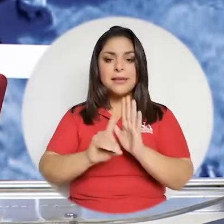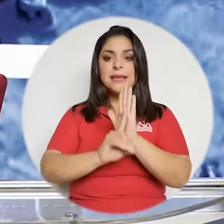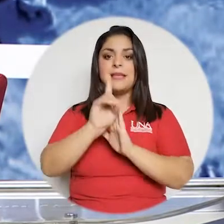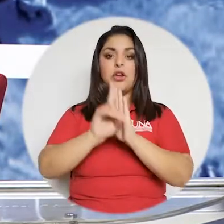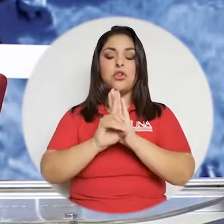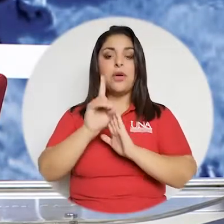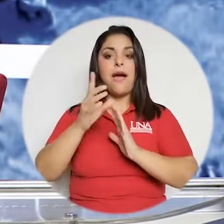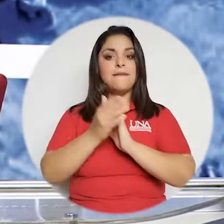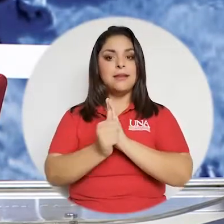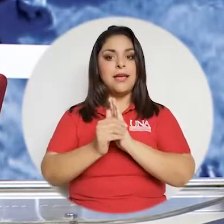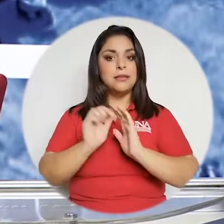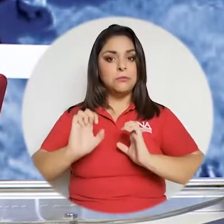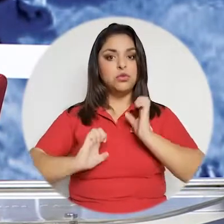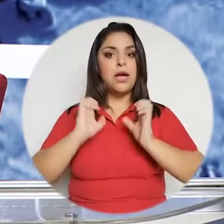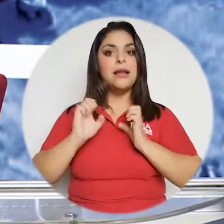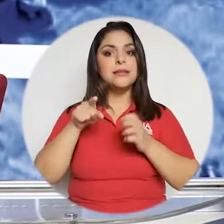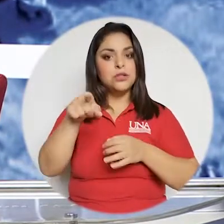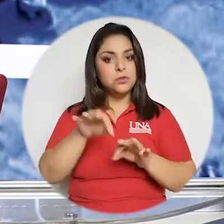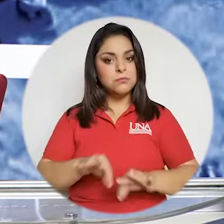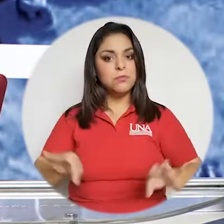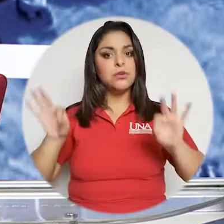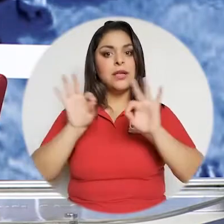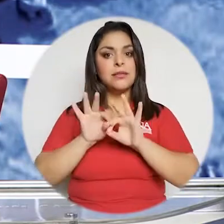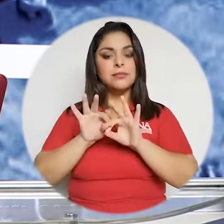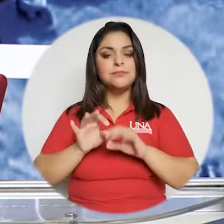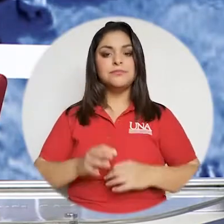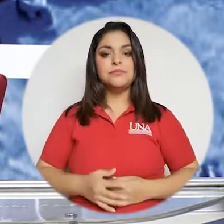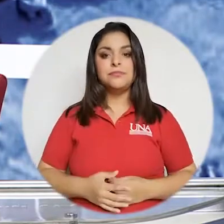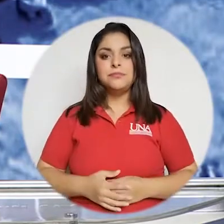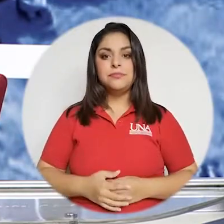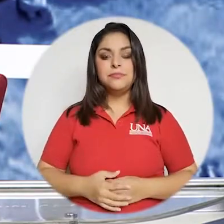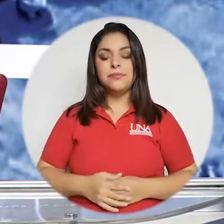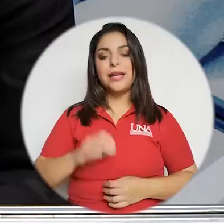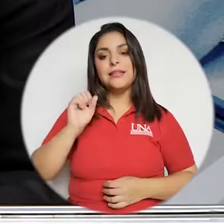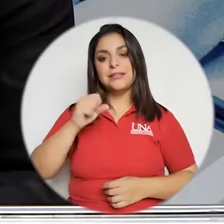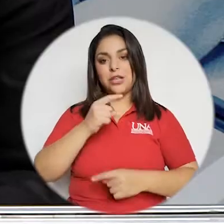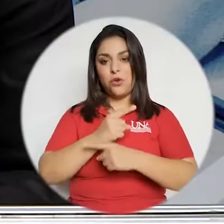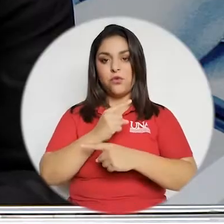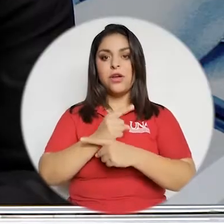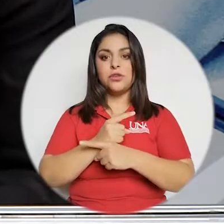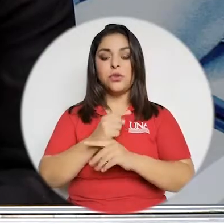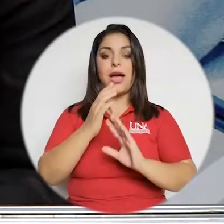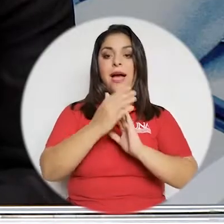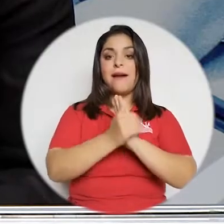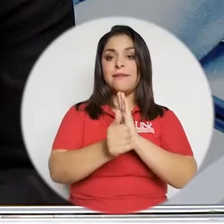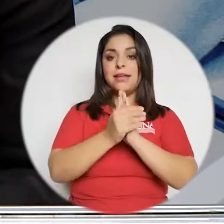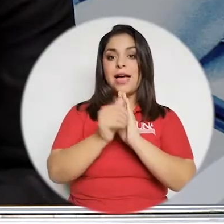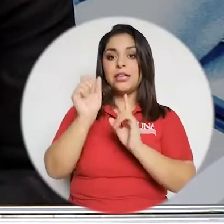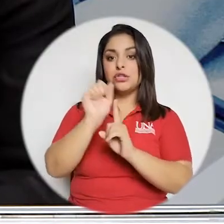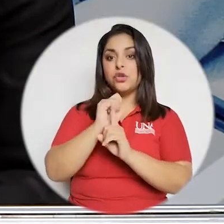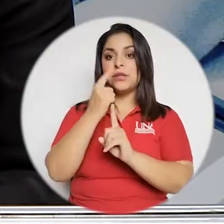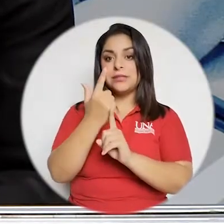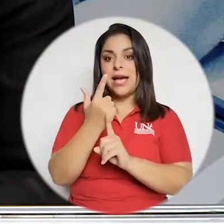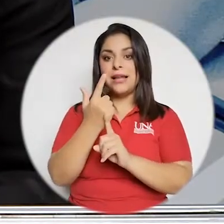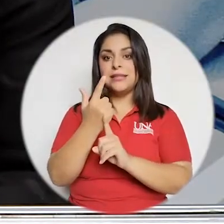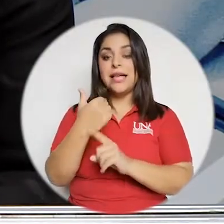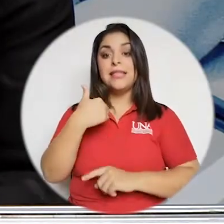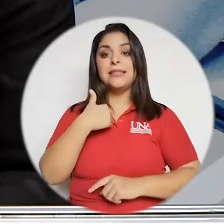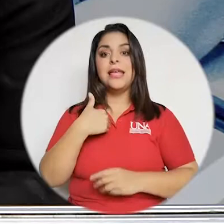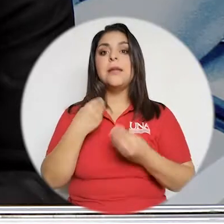generación no se pierda del desarrollo de esas habilidades emocionales que también son muy importantes. Así es, así es. Las